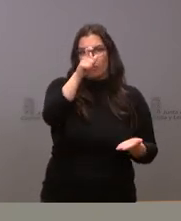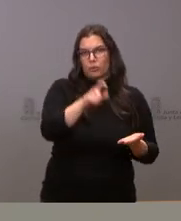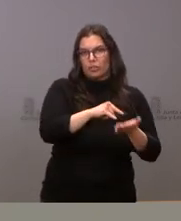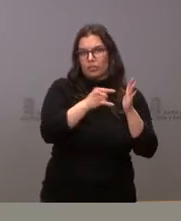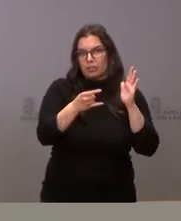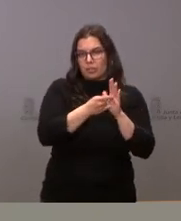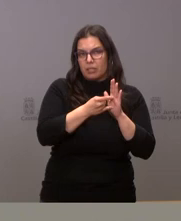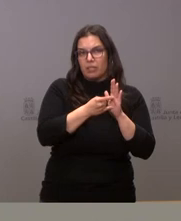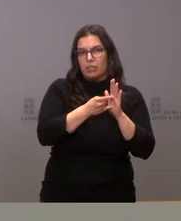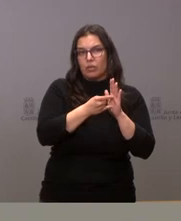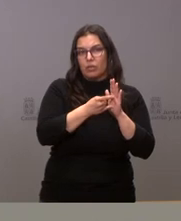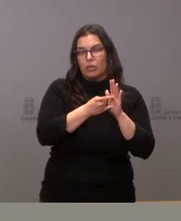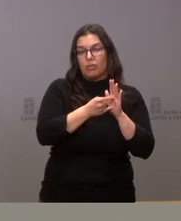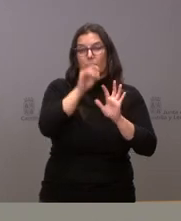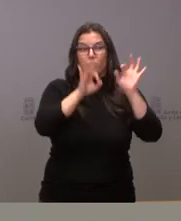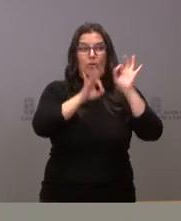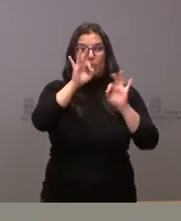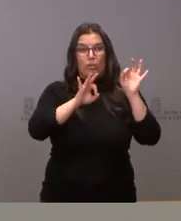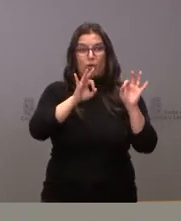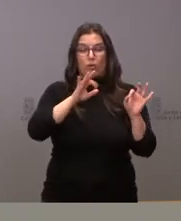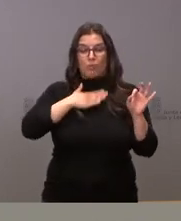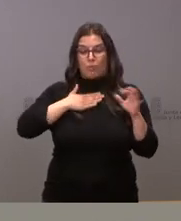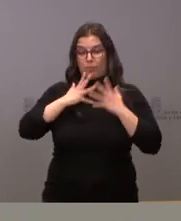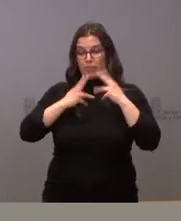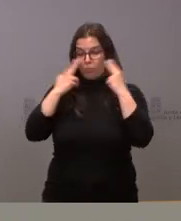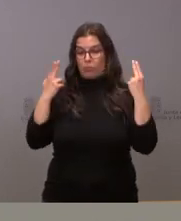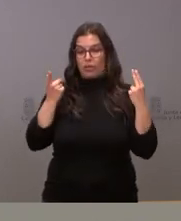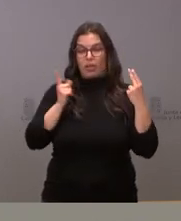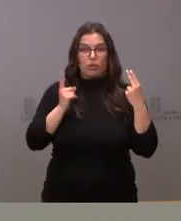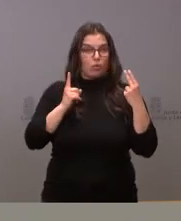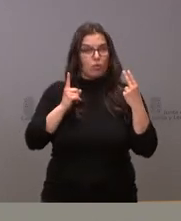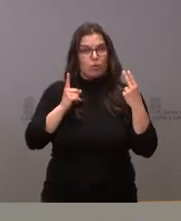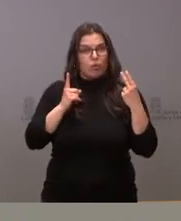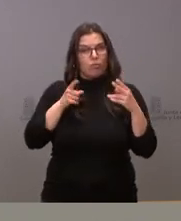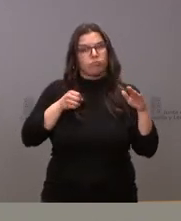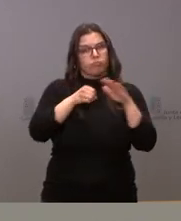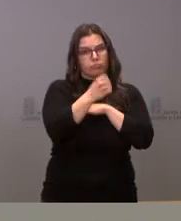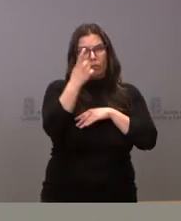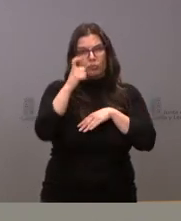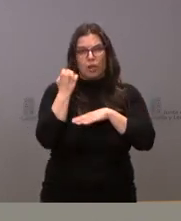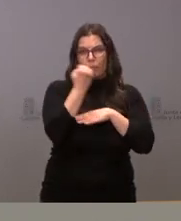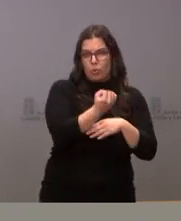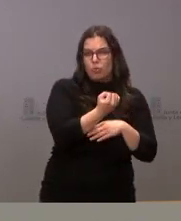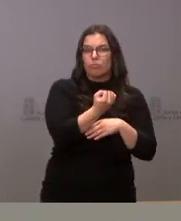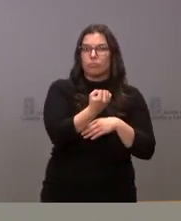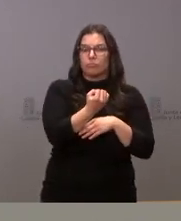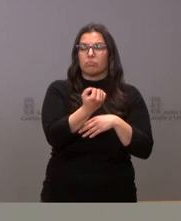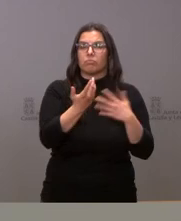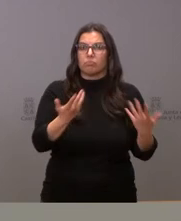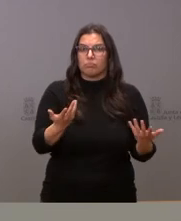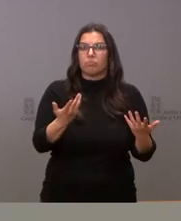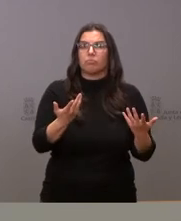incluso más que proporcionalmente por lo que somos por la administración pública esta dotación de personal de apoyo y lo hemos hecho y lo hemos